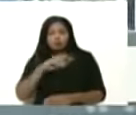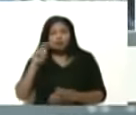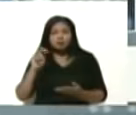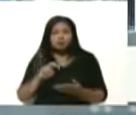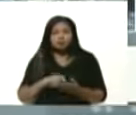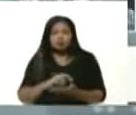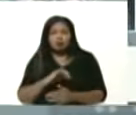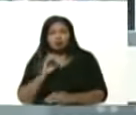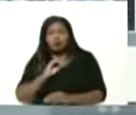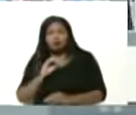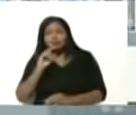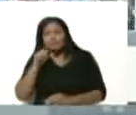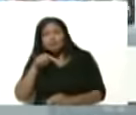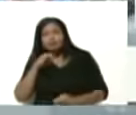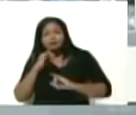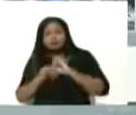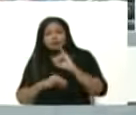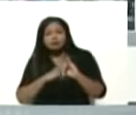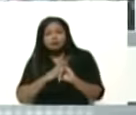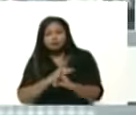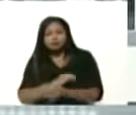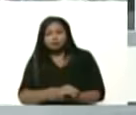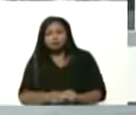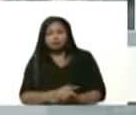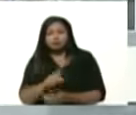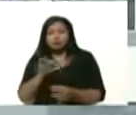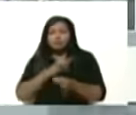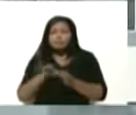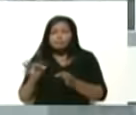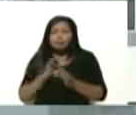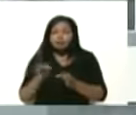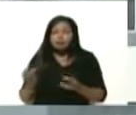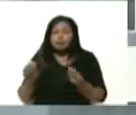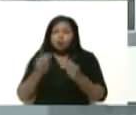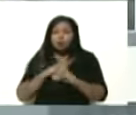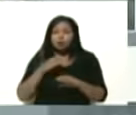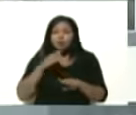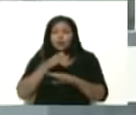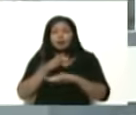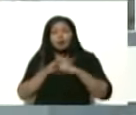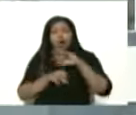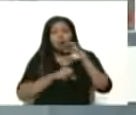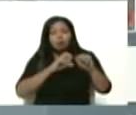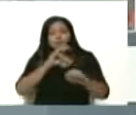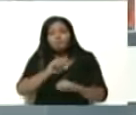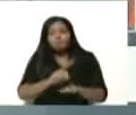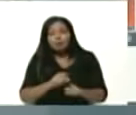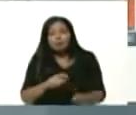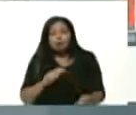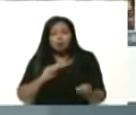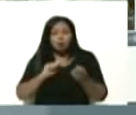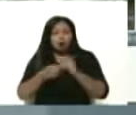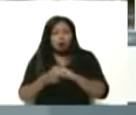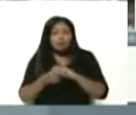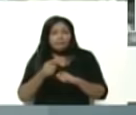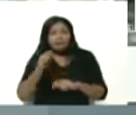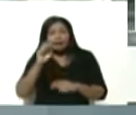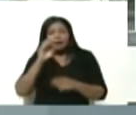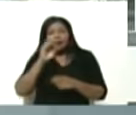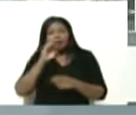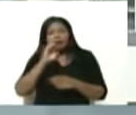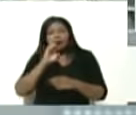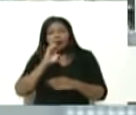e internacional y ese Petro usted de acuerdo a donde vaya a comprar lo cambia en euros en